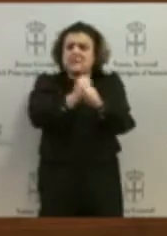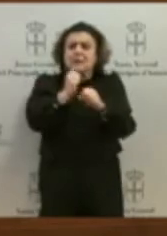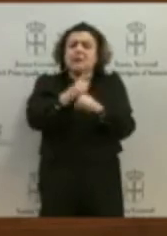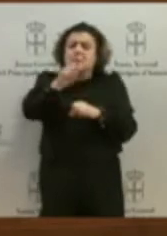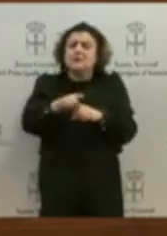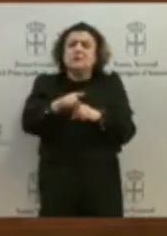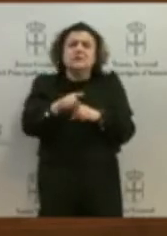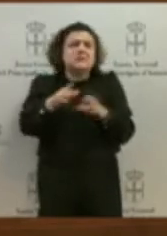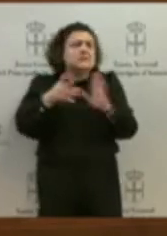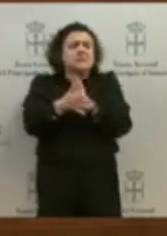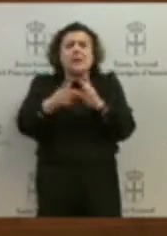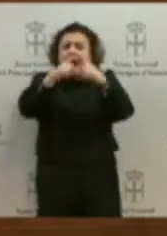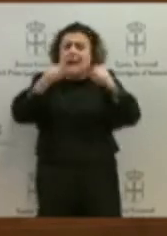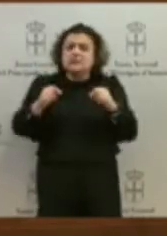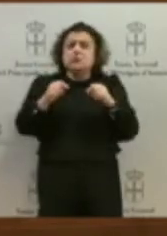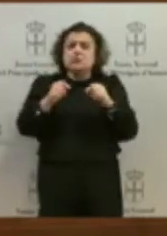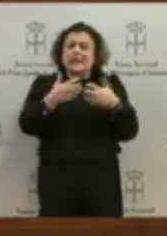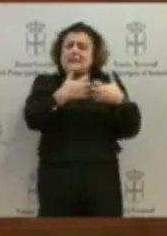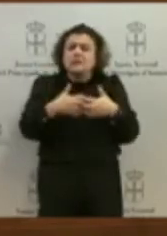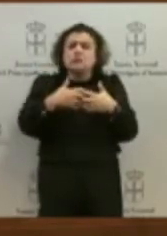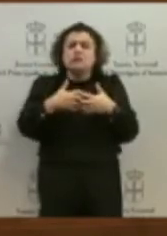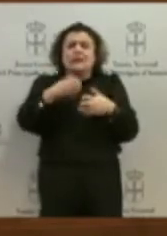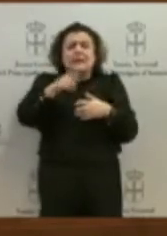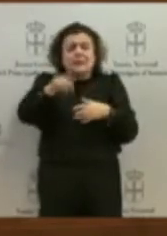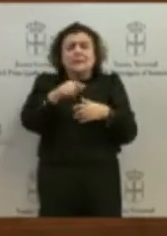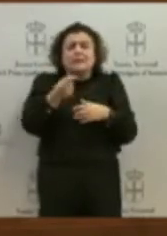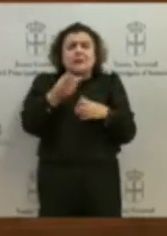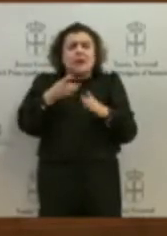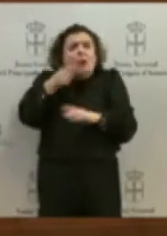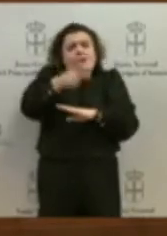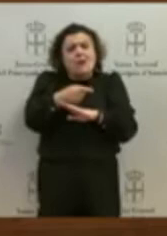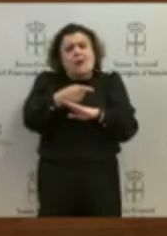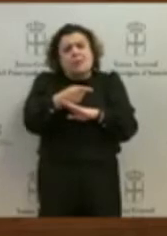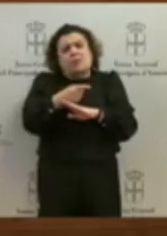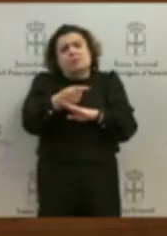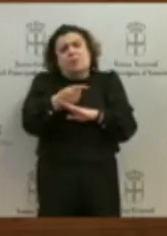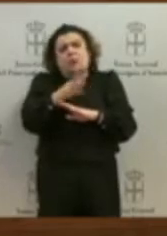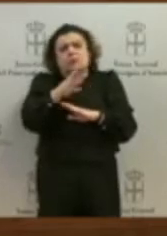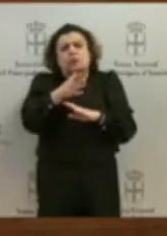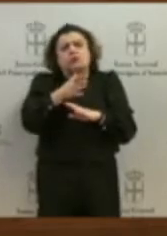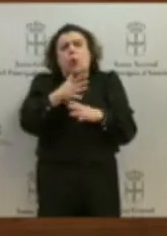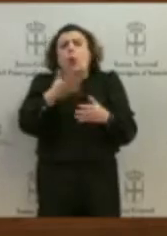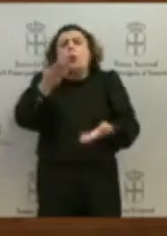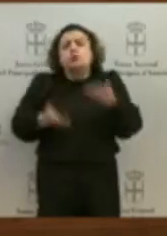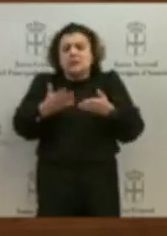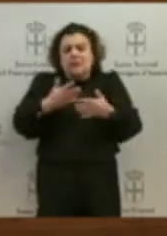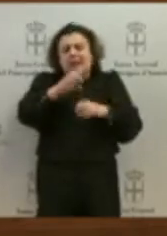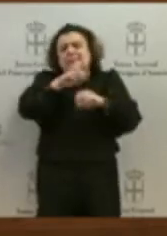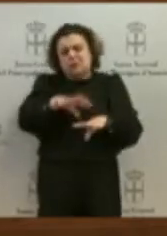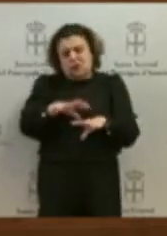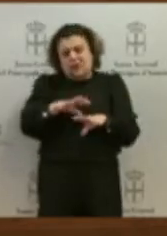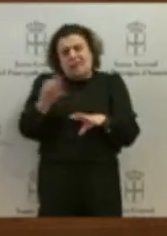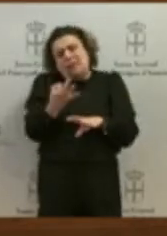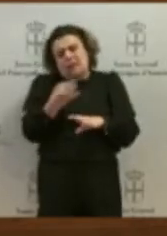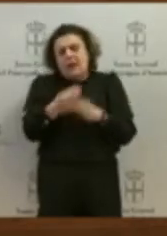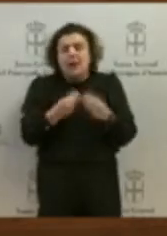tiene una obligación no solo de justicia feminista sino de justicia histórica en este sentido. Esa historia, por cierto, es la historia de las asturias